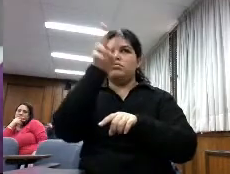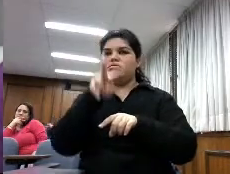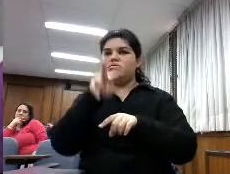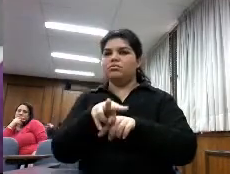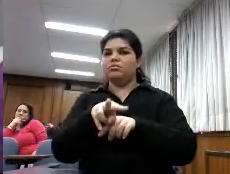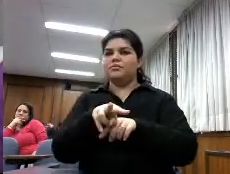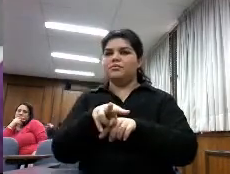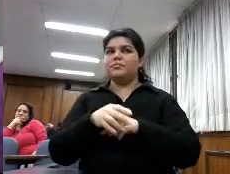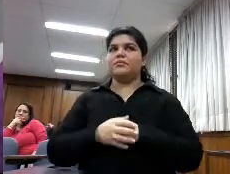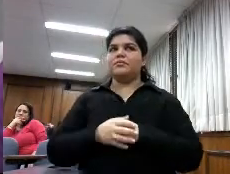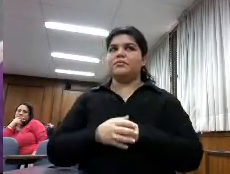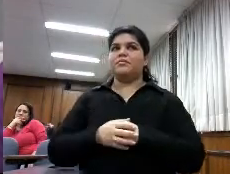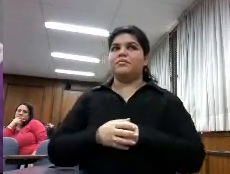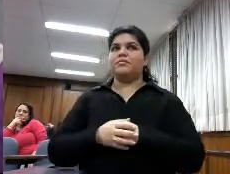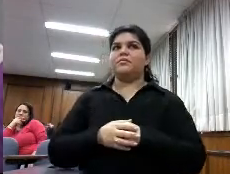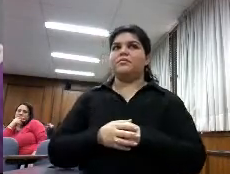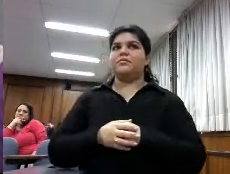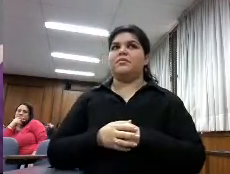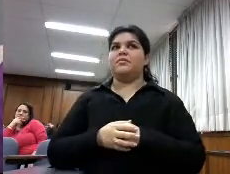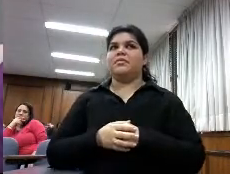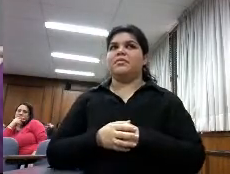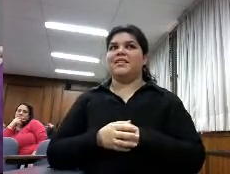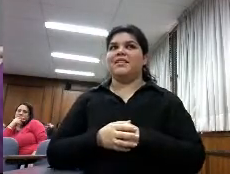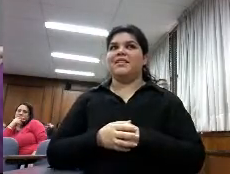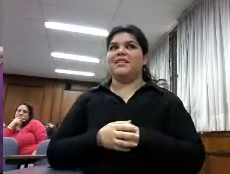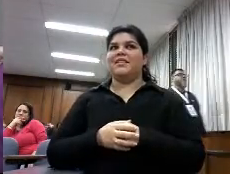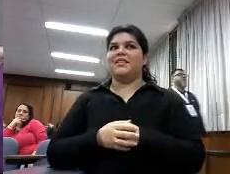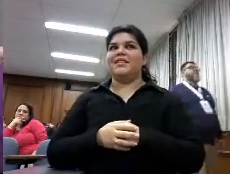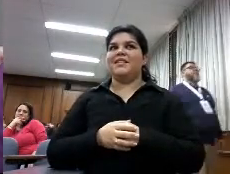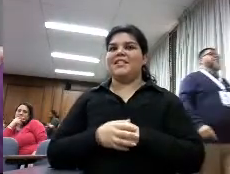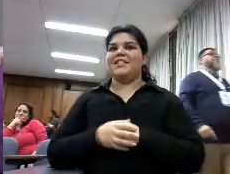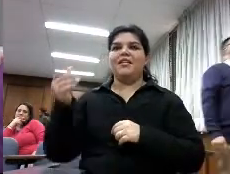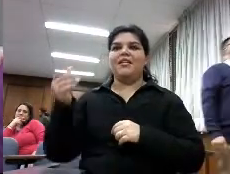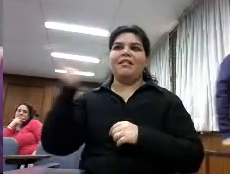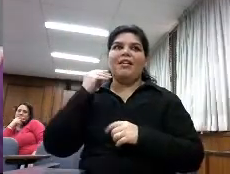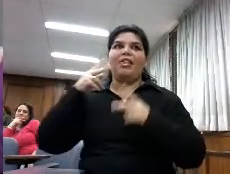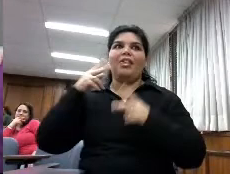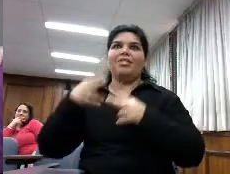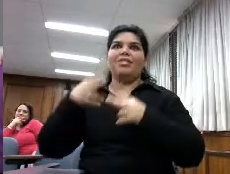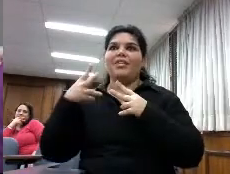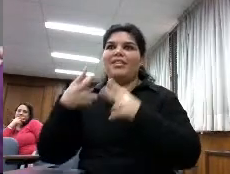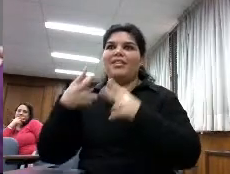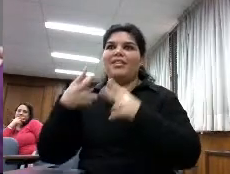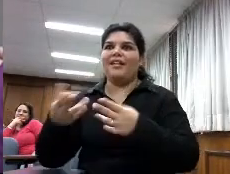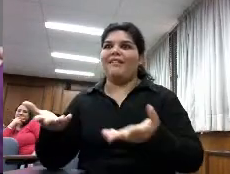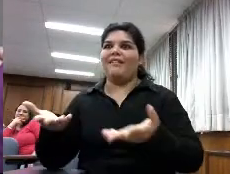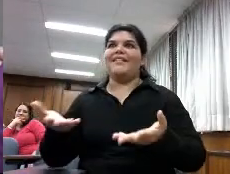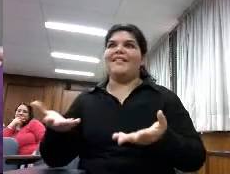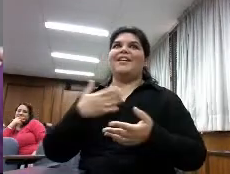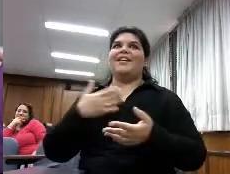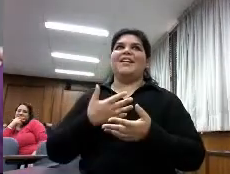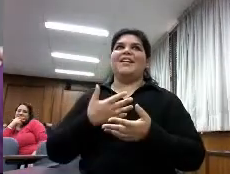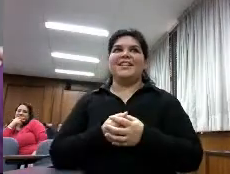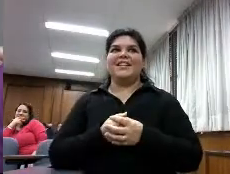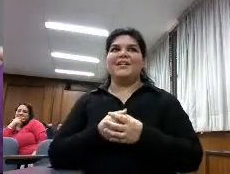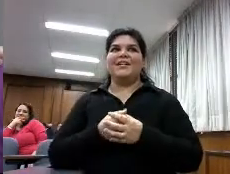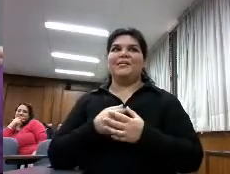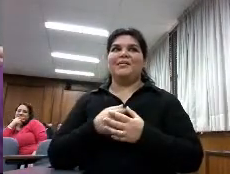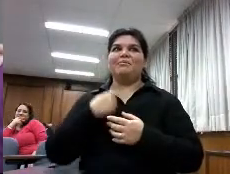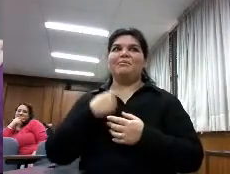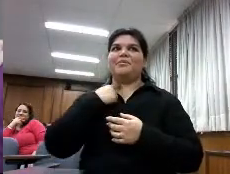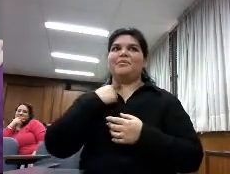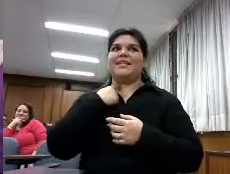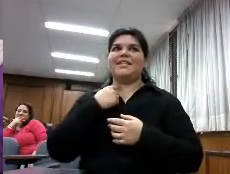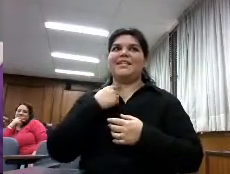aproximadamente si termina esto de funcionar un poco si por eso cae se me